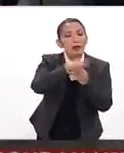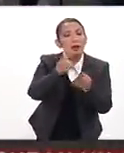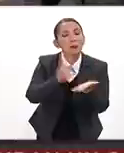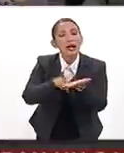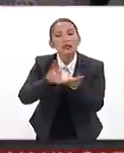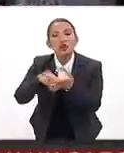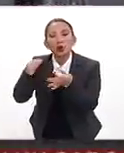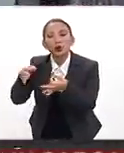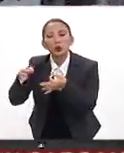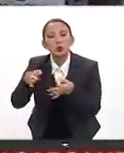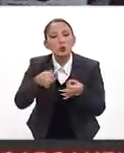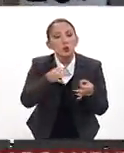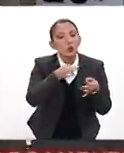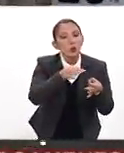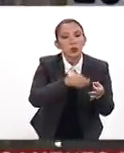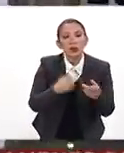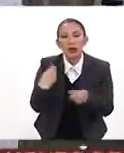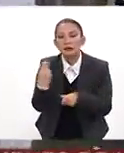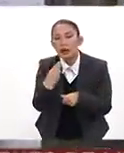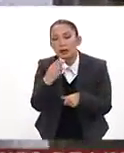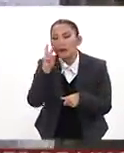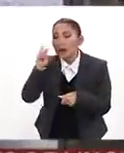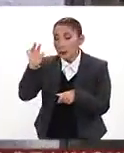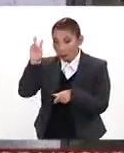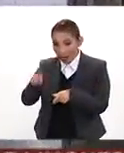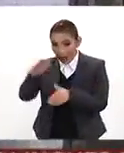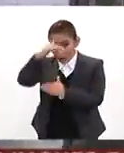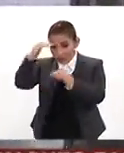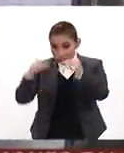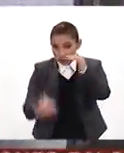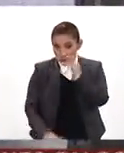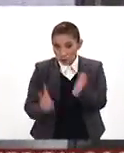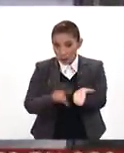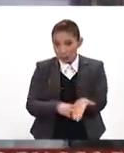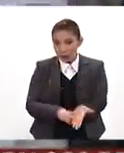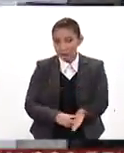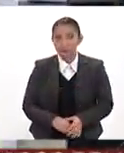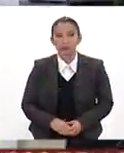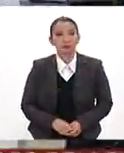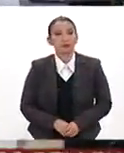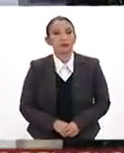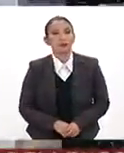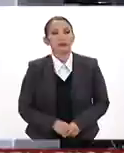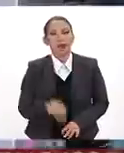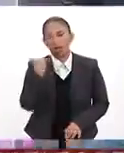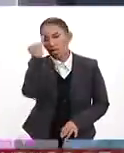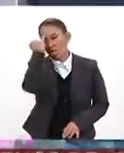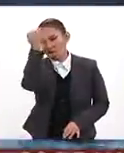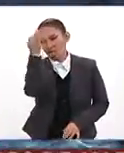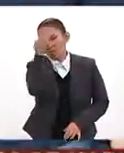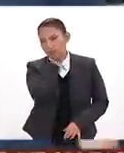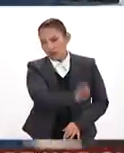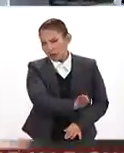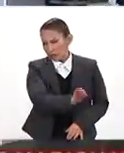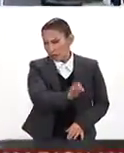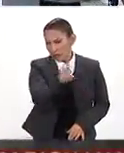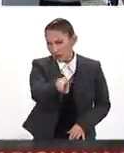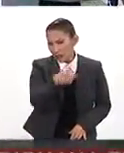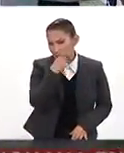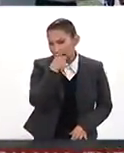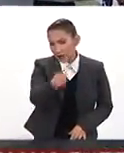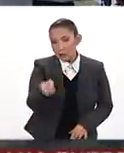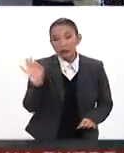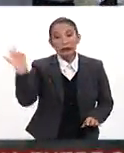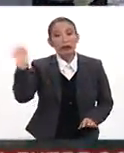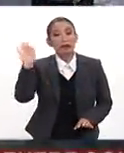cuál era el precio de las cosas que necesitamos y ver que realmente ahora estén en oferta. Ahora, ¿es un mito eso que nos hemos dicho,